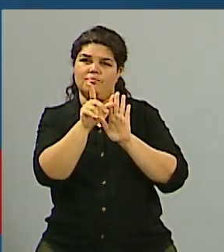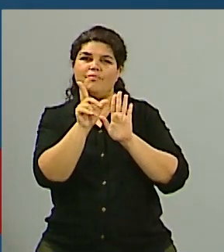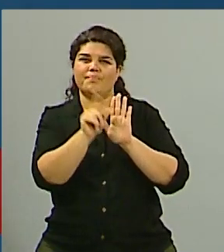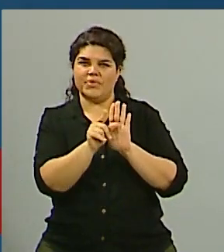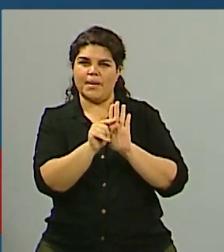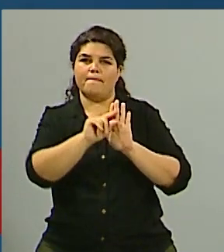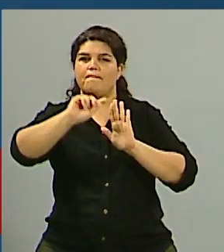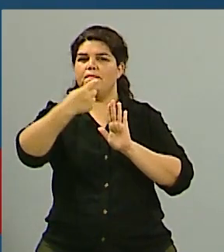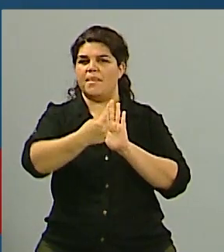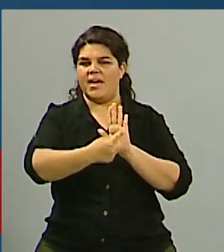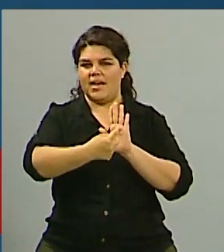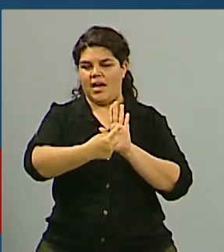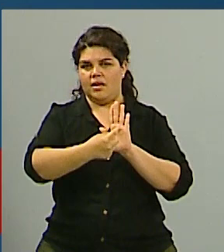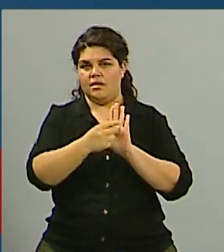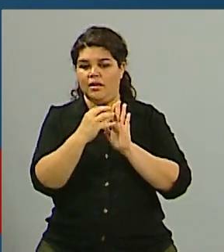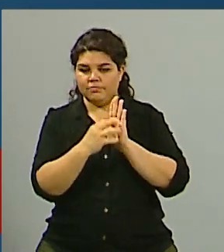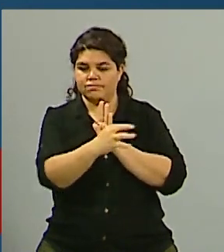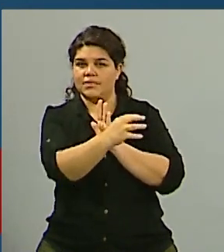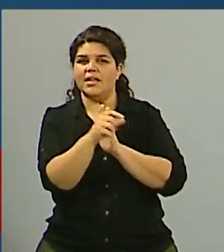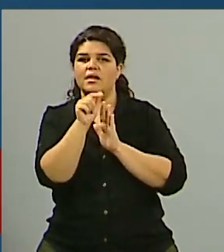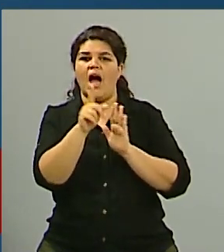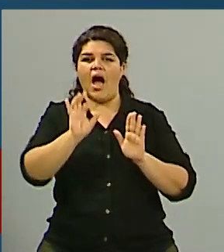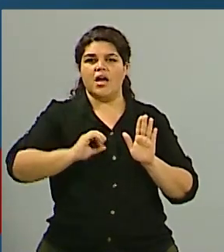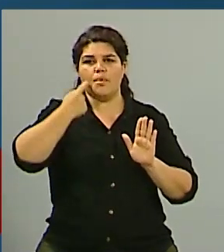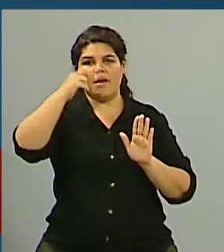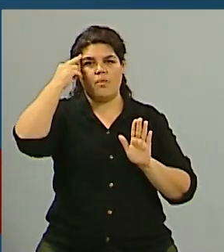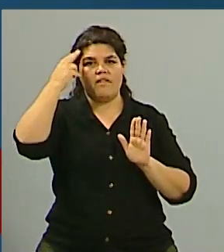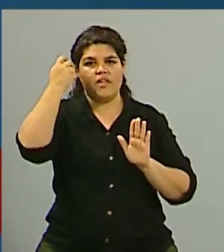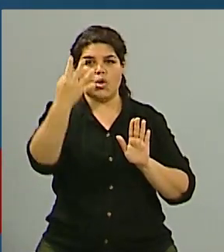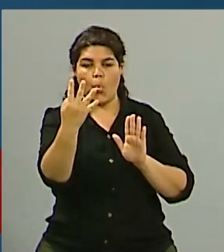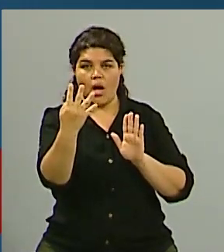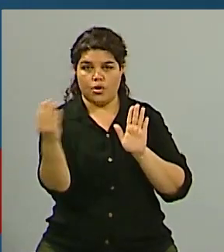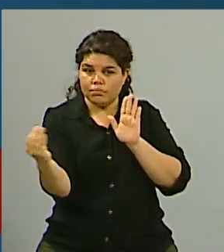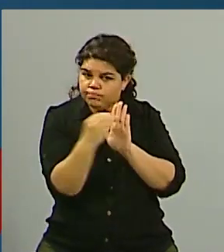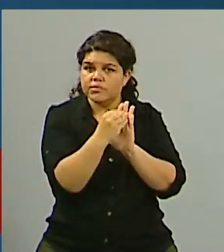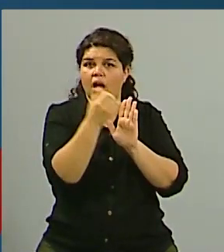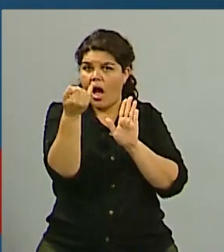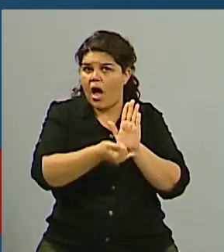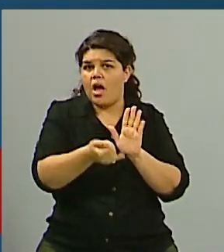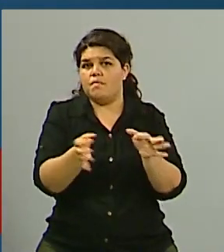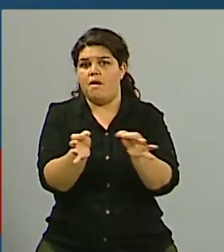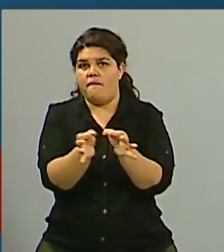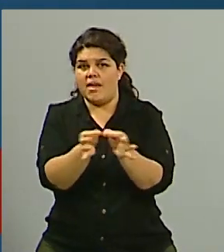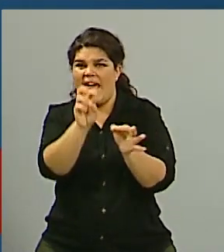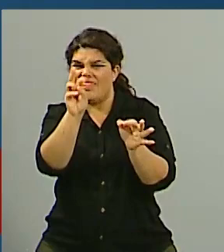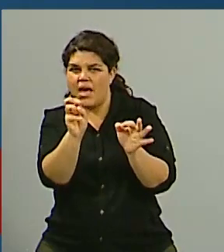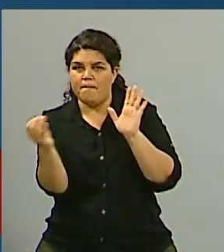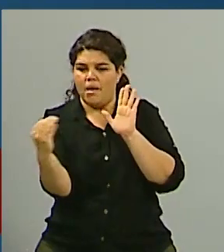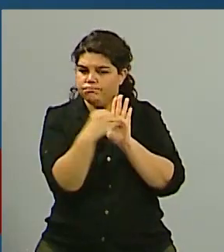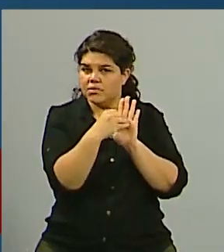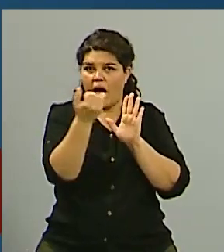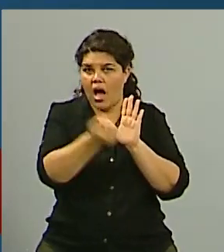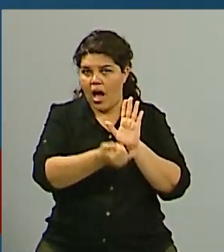primera que se introdujo en el año 1994 se refiere a la cuestión Malvinas y fija los criterios